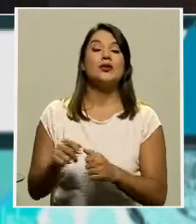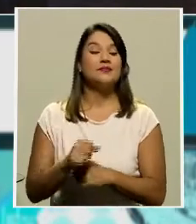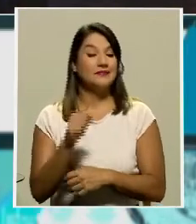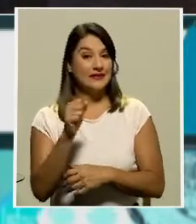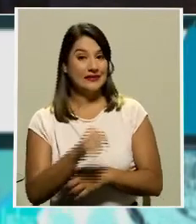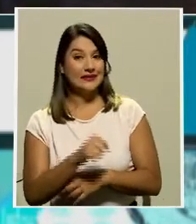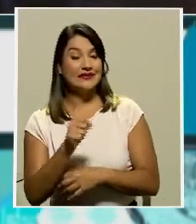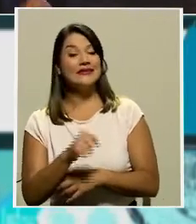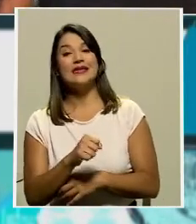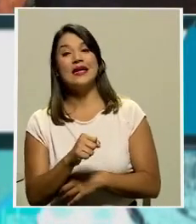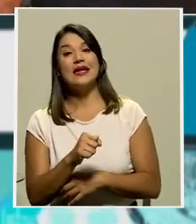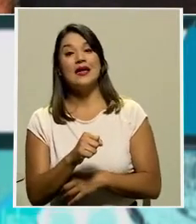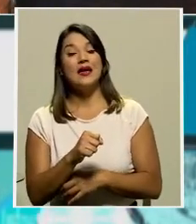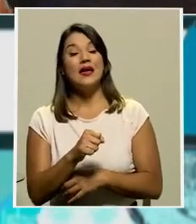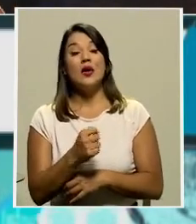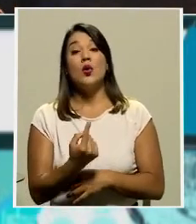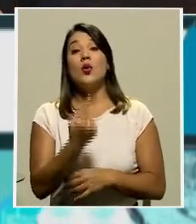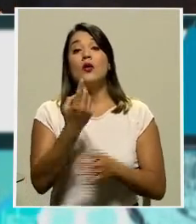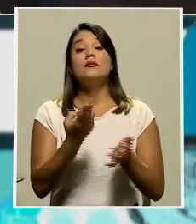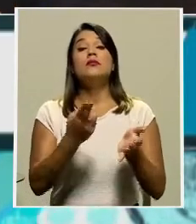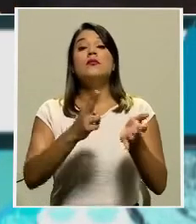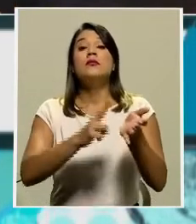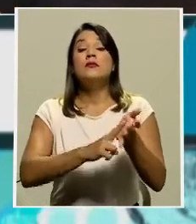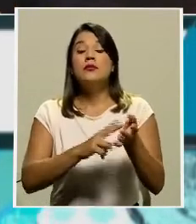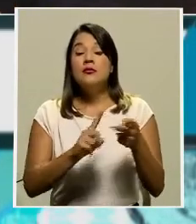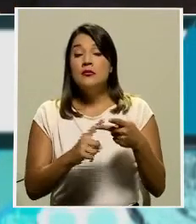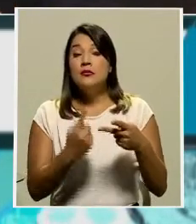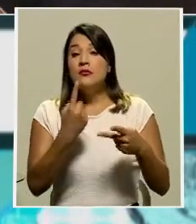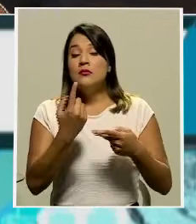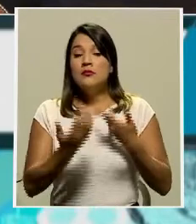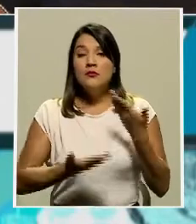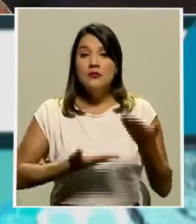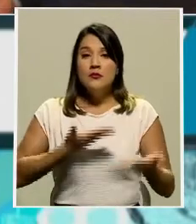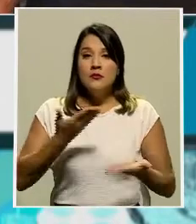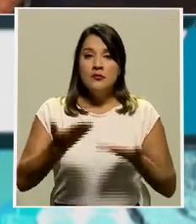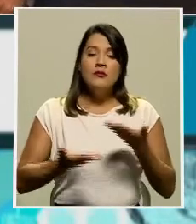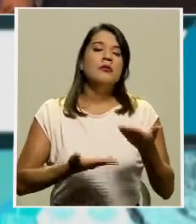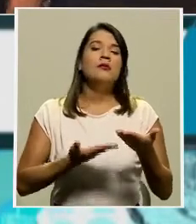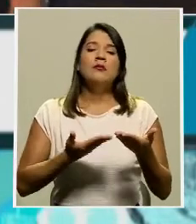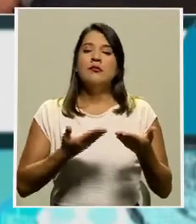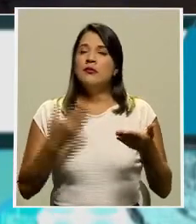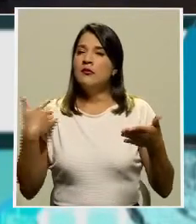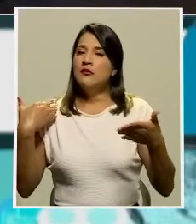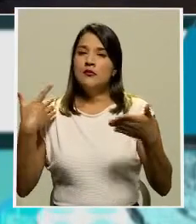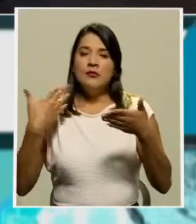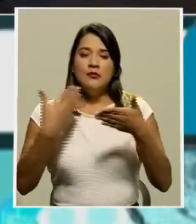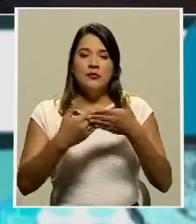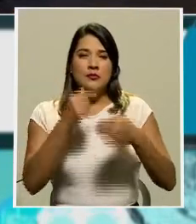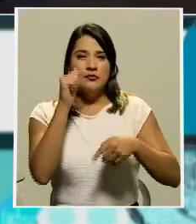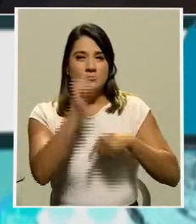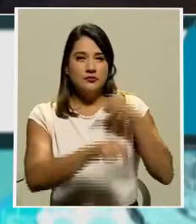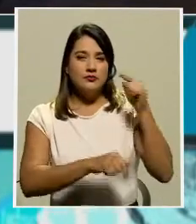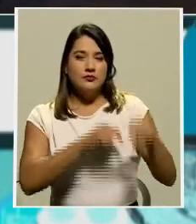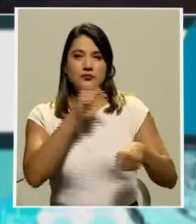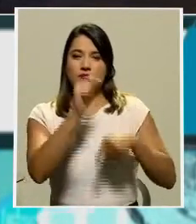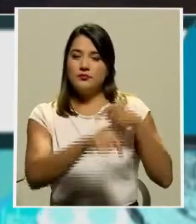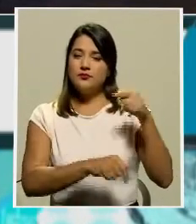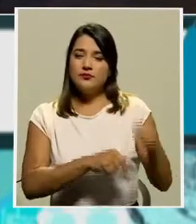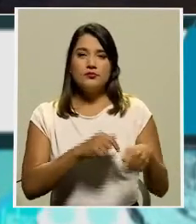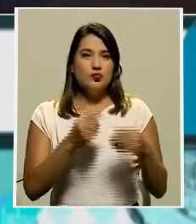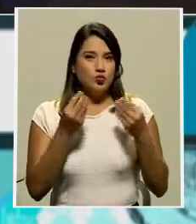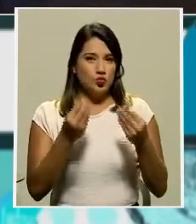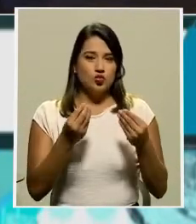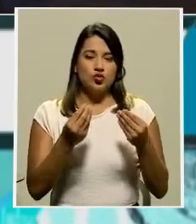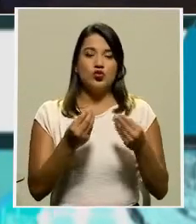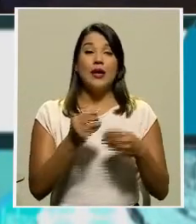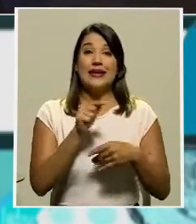un contrato, un servicio que estuvo muy criticado, que sufrió muchas controversias